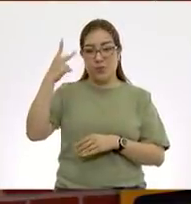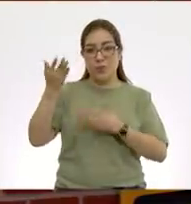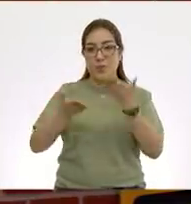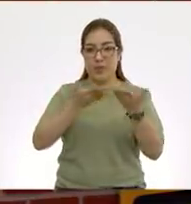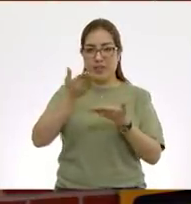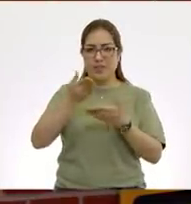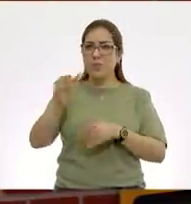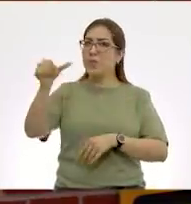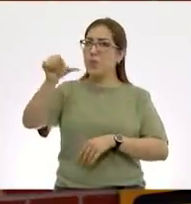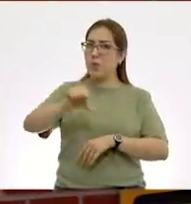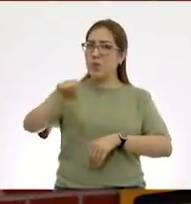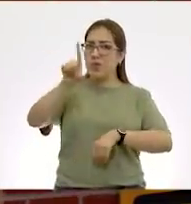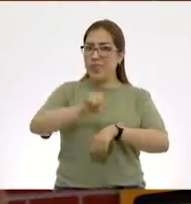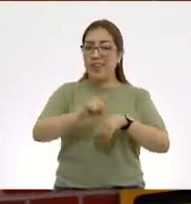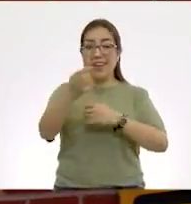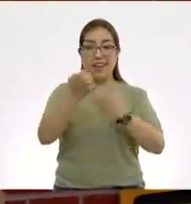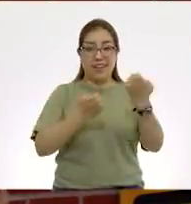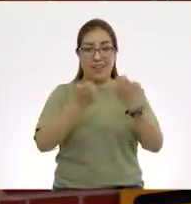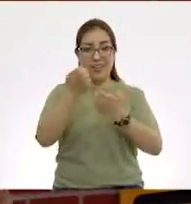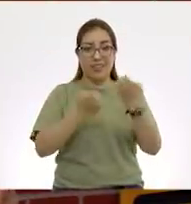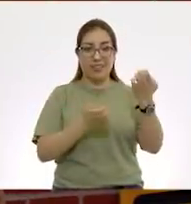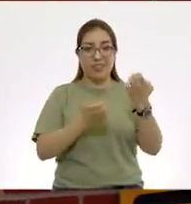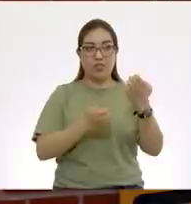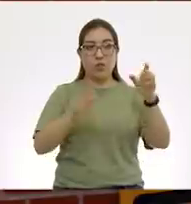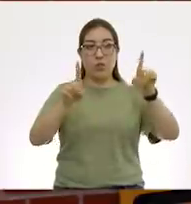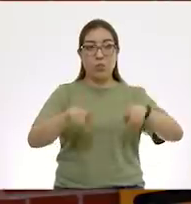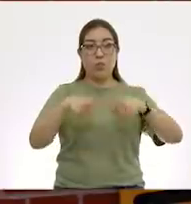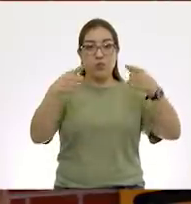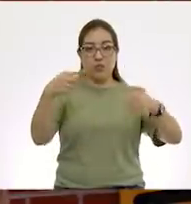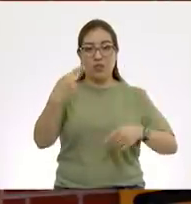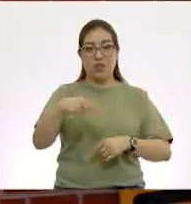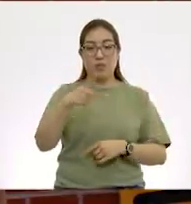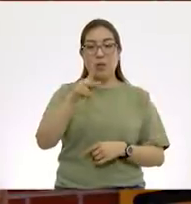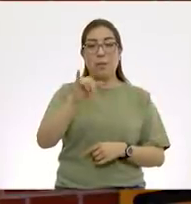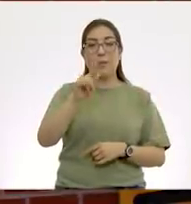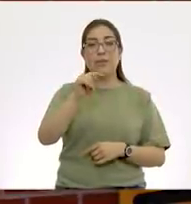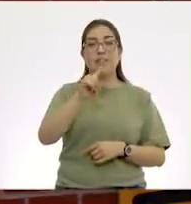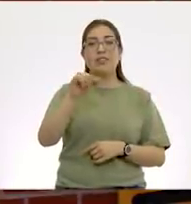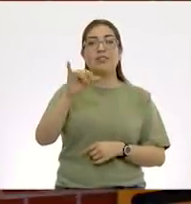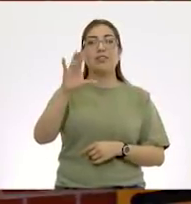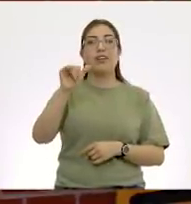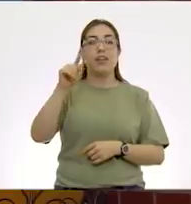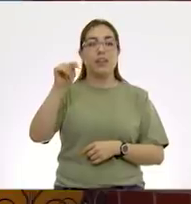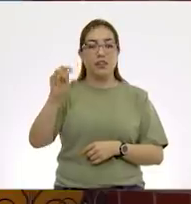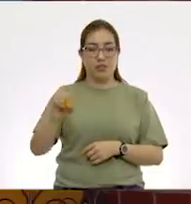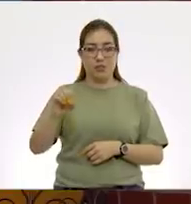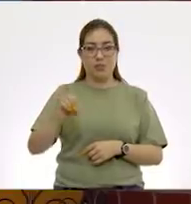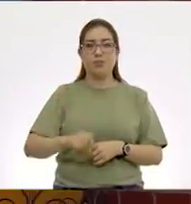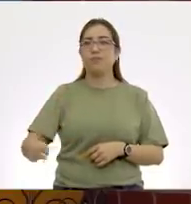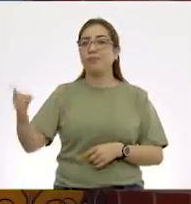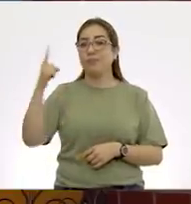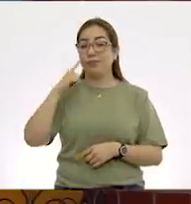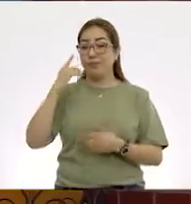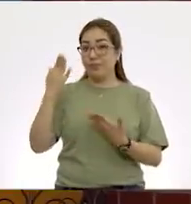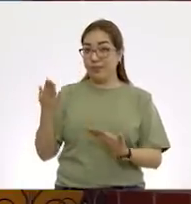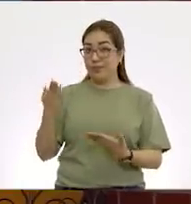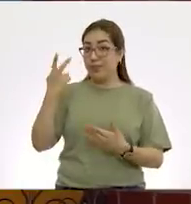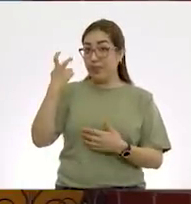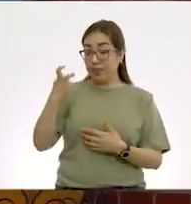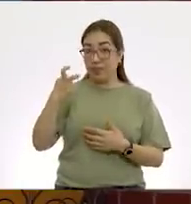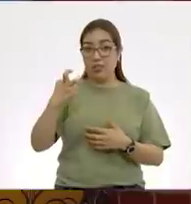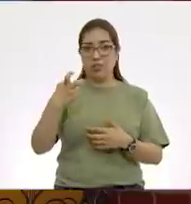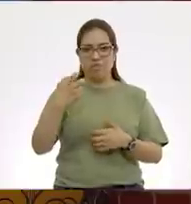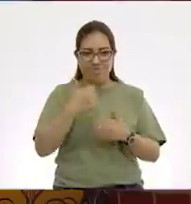ejercicios con una obra que se llama Pizzicato Polk, de Johan Strauss. Este reto,